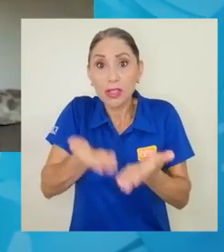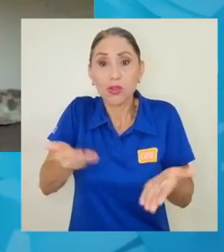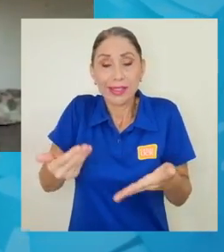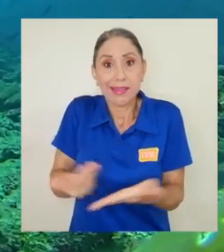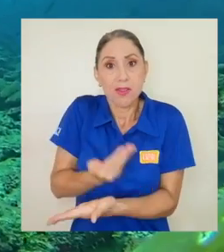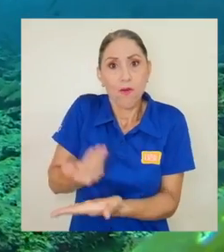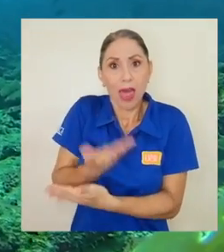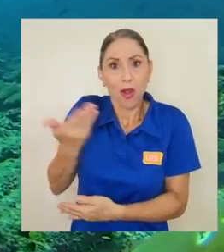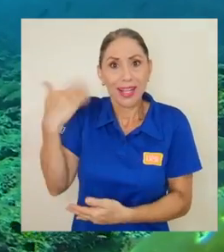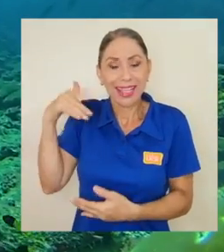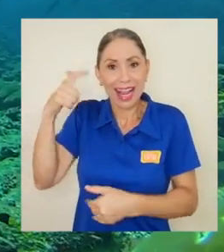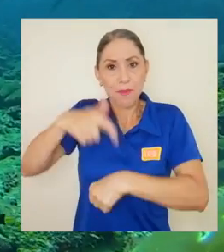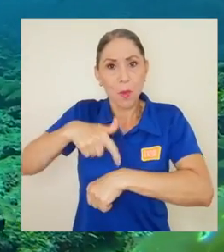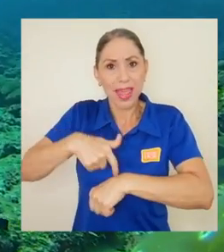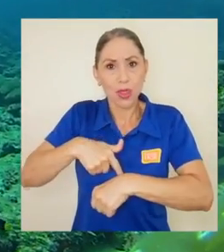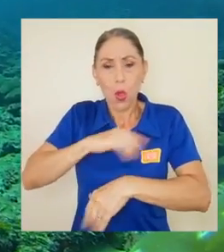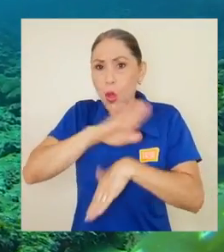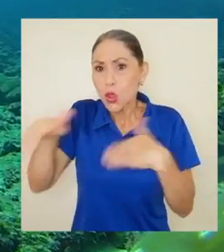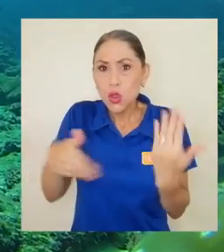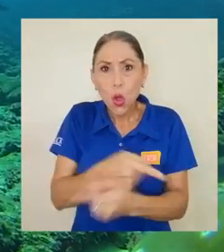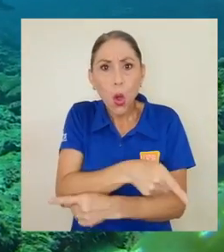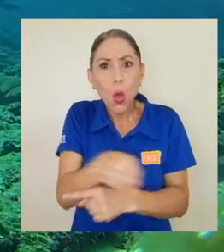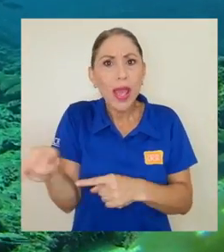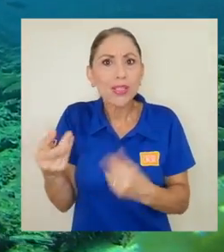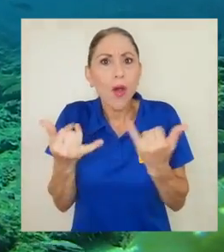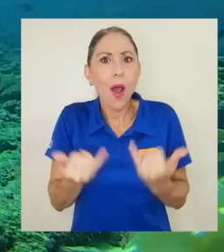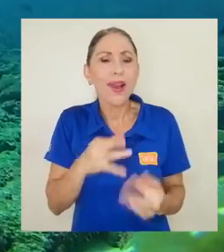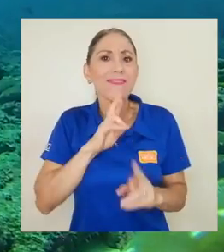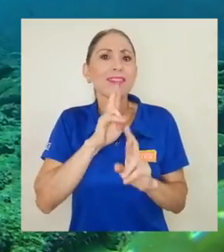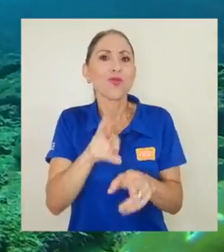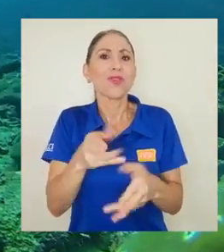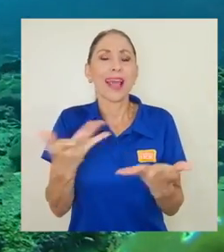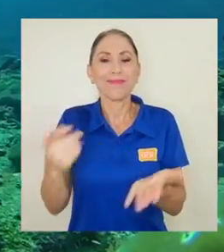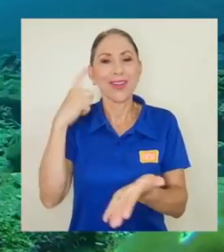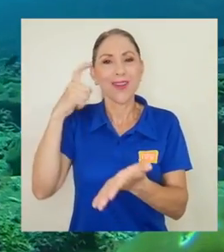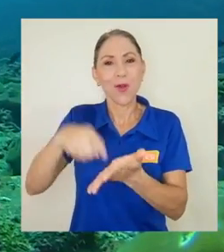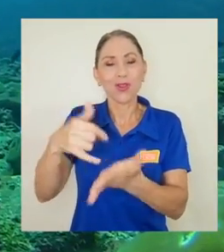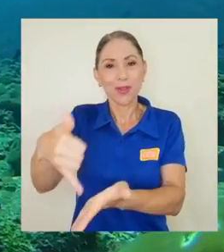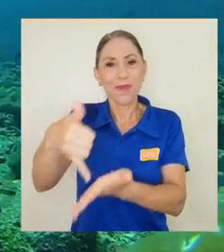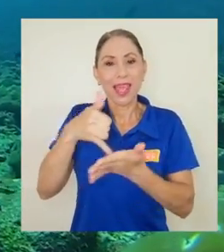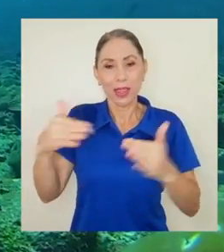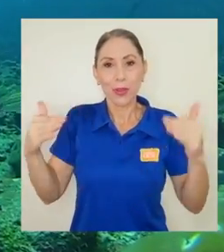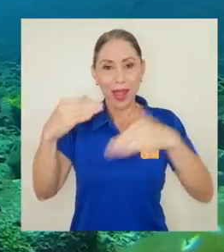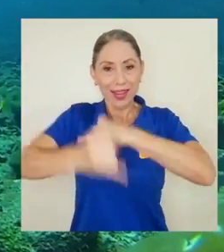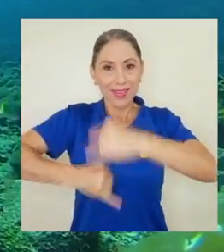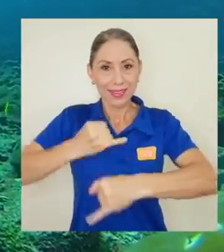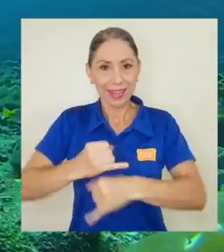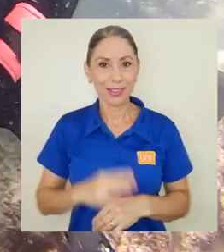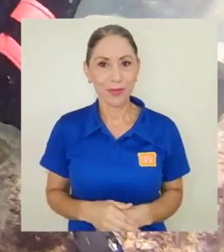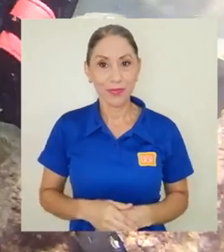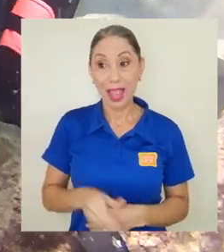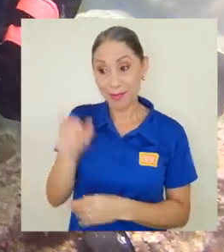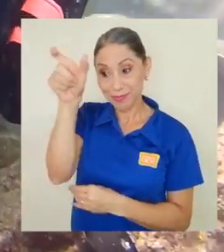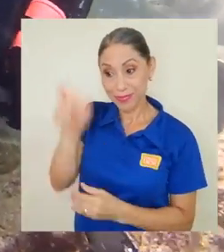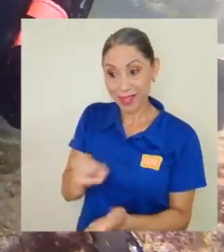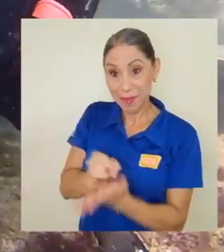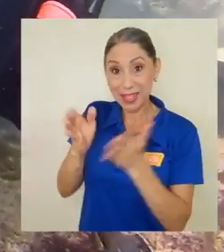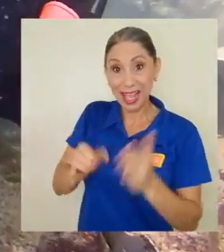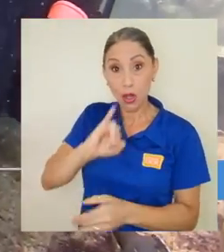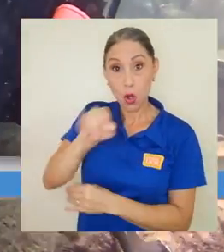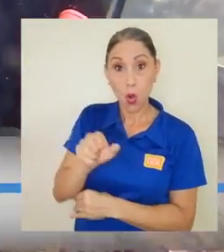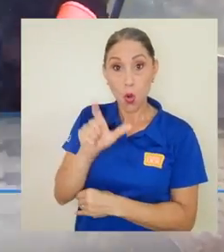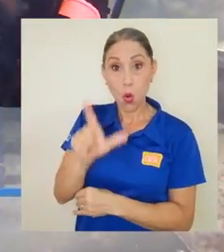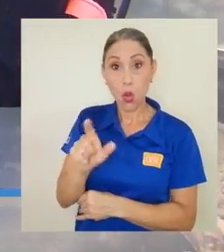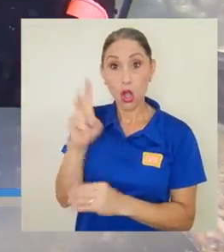momento y la acumulación de todo eso es lo que resulta en este reconocimiento internacional. El investigador